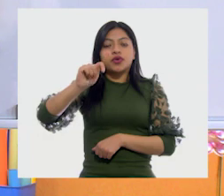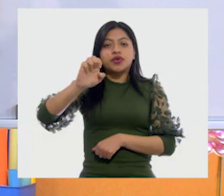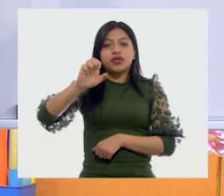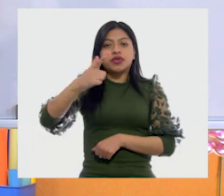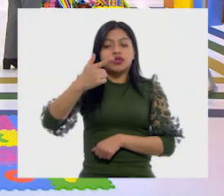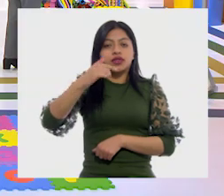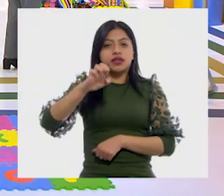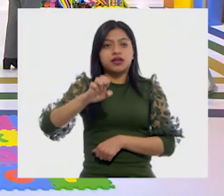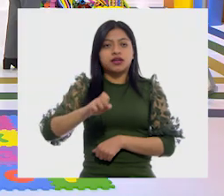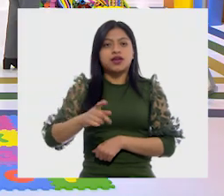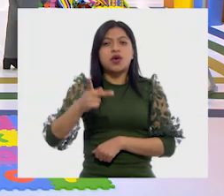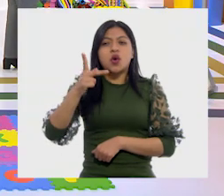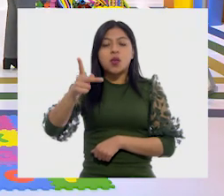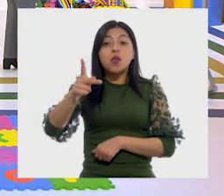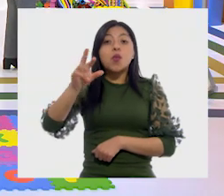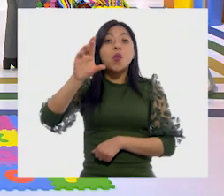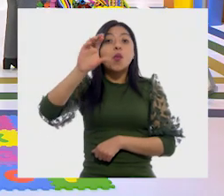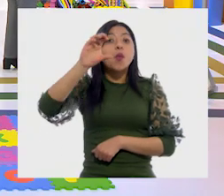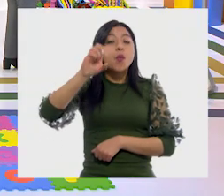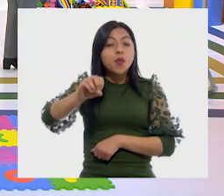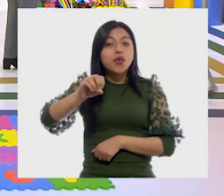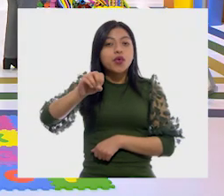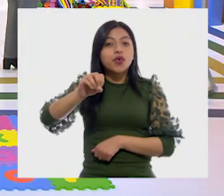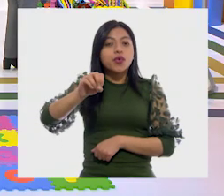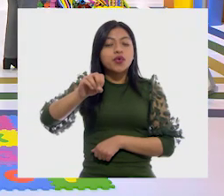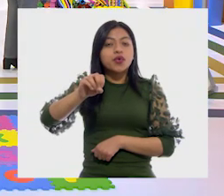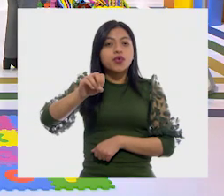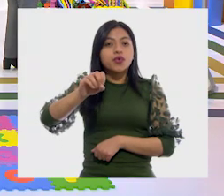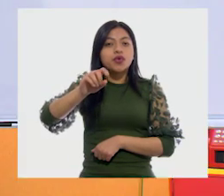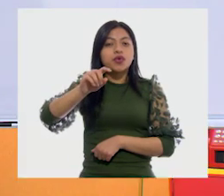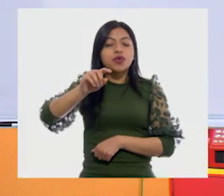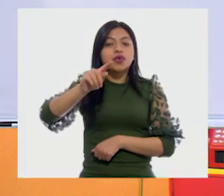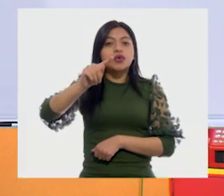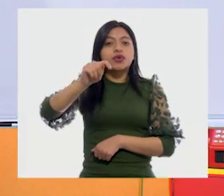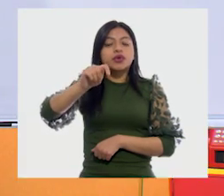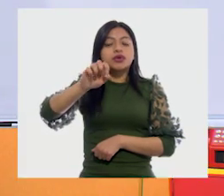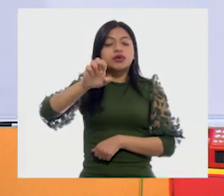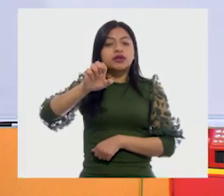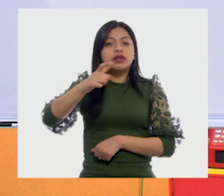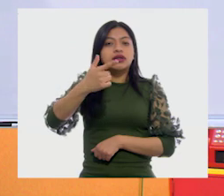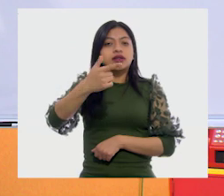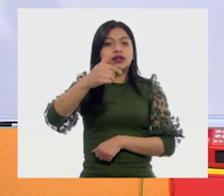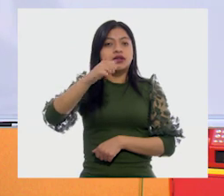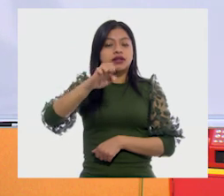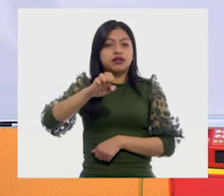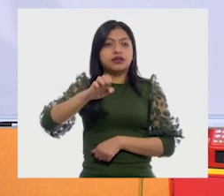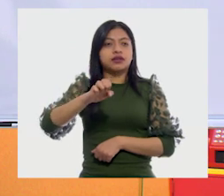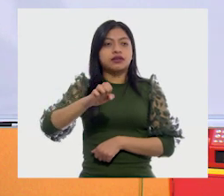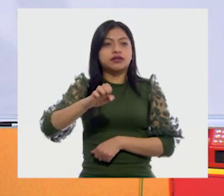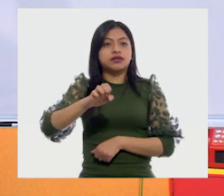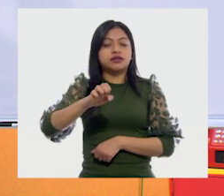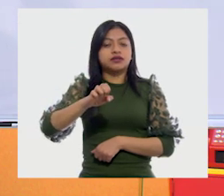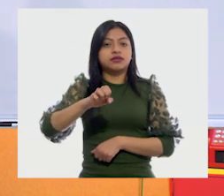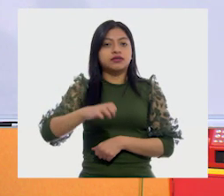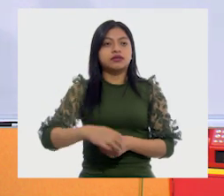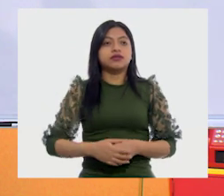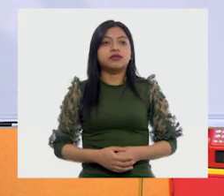necesitamos? R. R. Luego la O. Protege. Y una E al final.